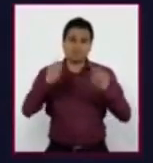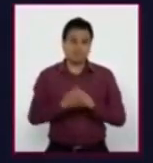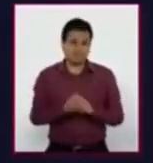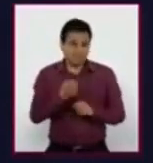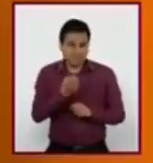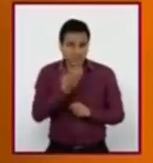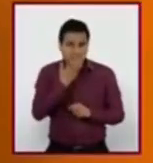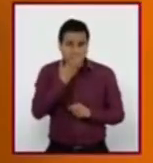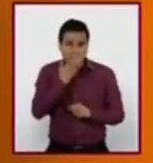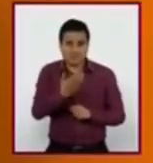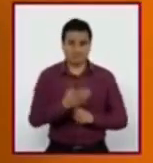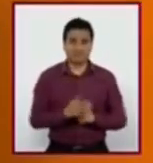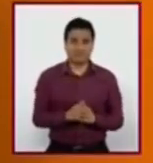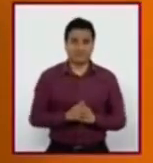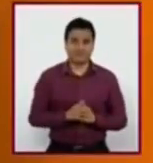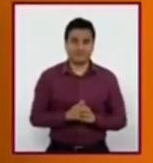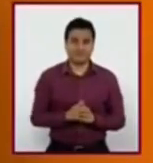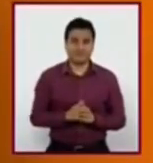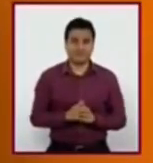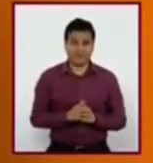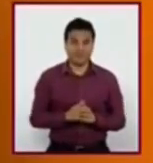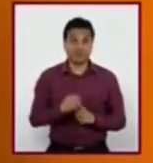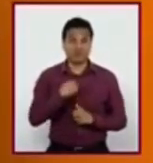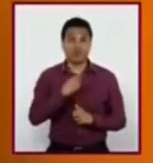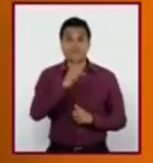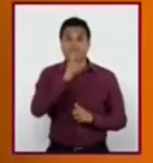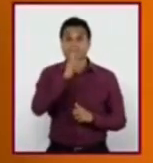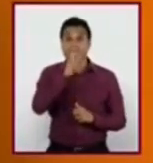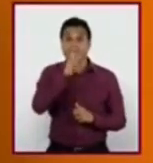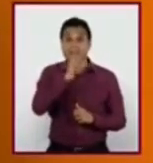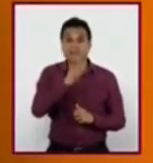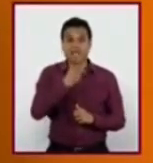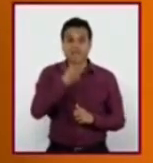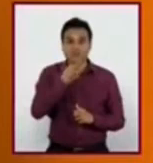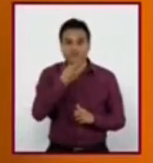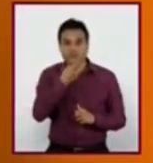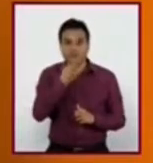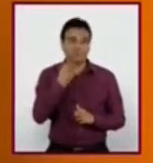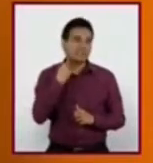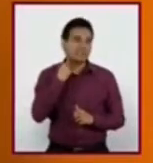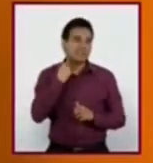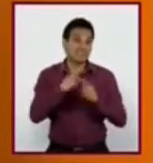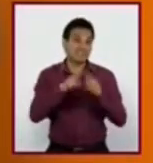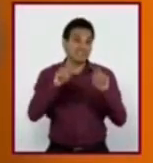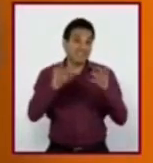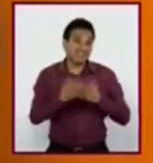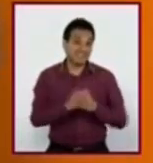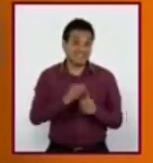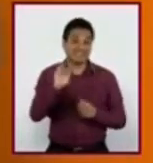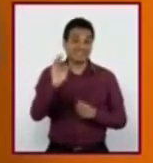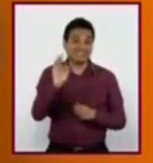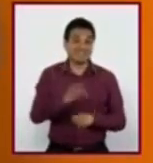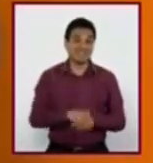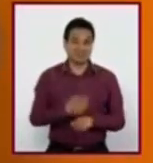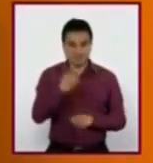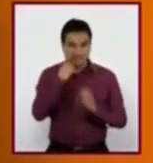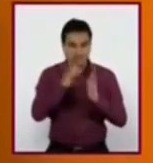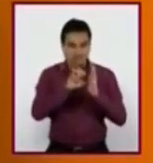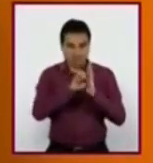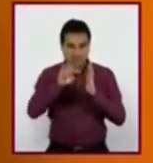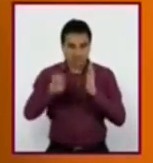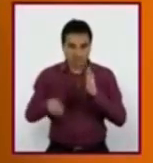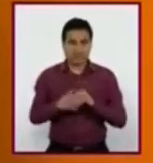válido. Quizá hasta pronunciarías algunas palabras de forma distinta a como se escriben. Por ejemplo,